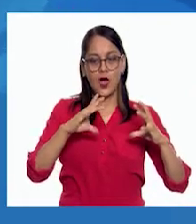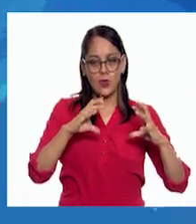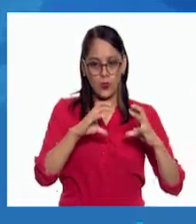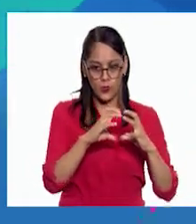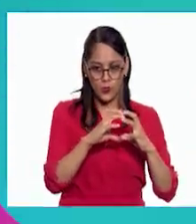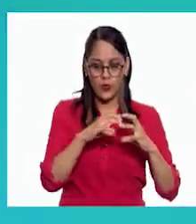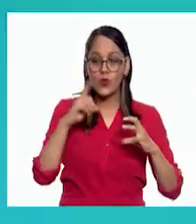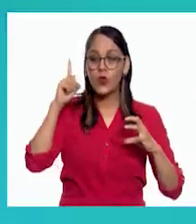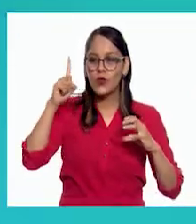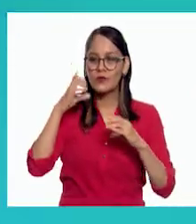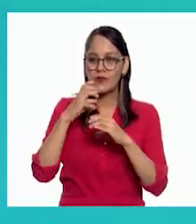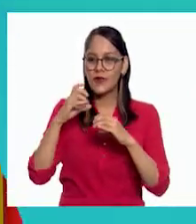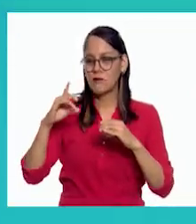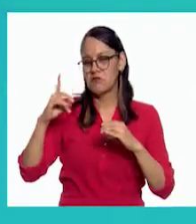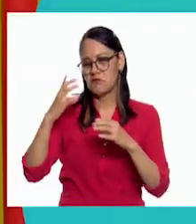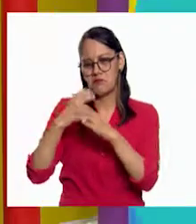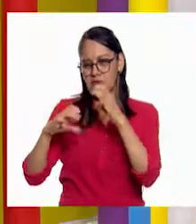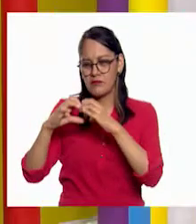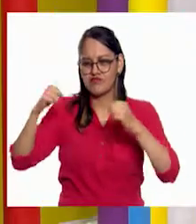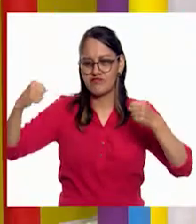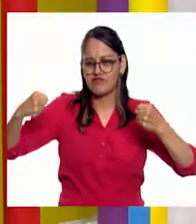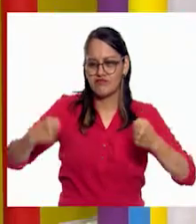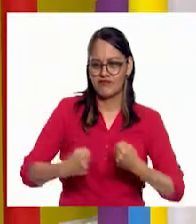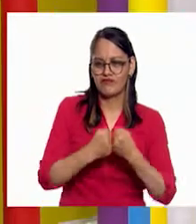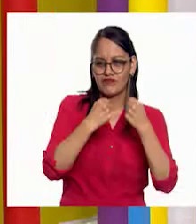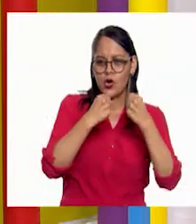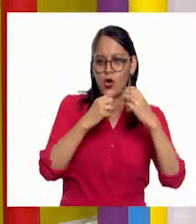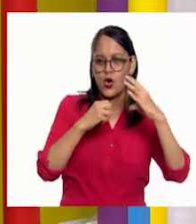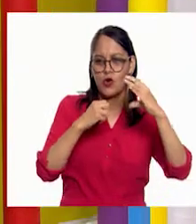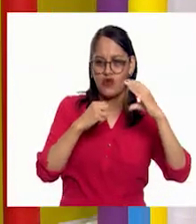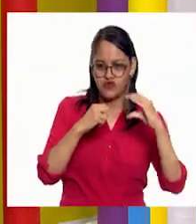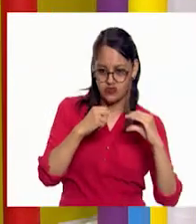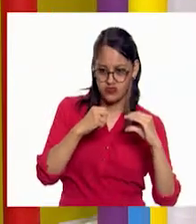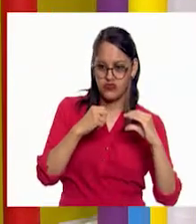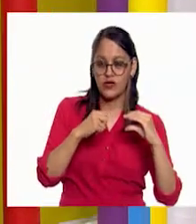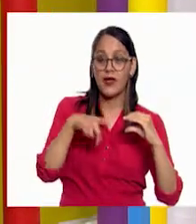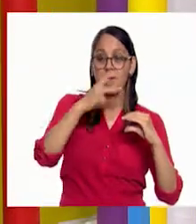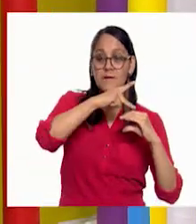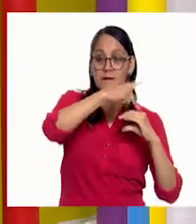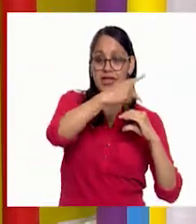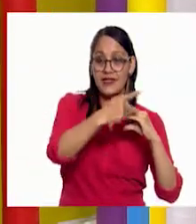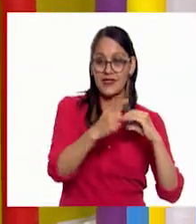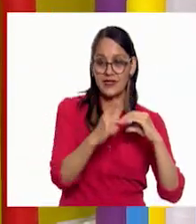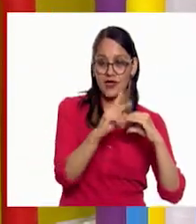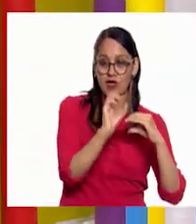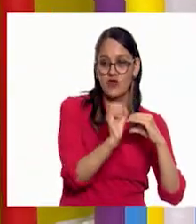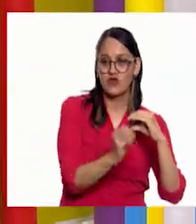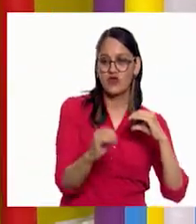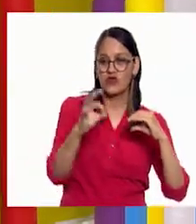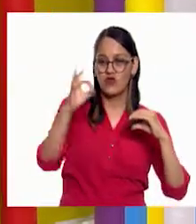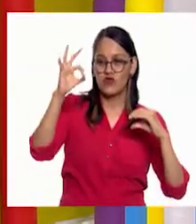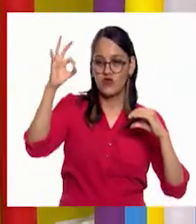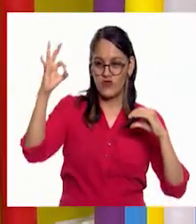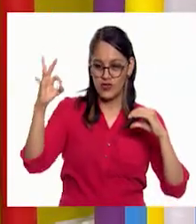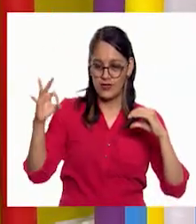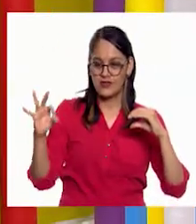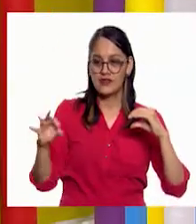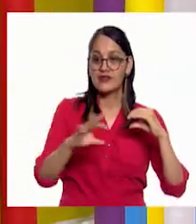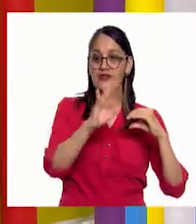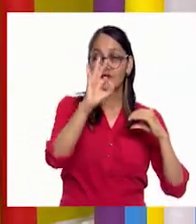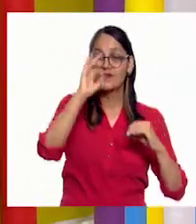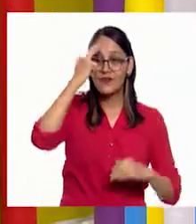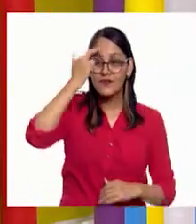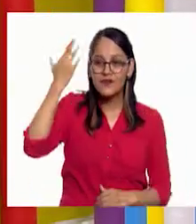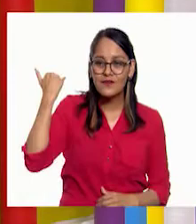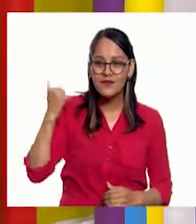objeto o un cuerpo, chocó con la Tierra, desprendió cierta materia y hablábamos de la